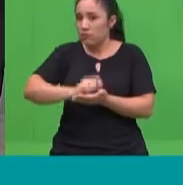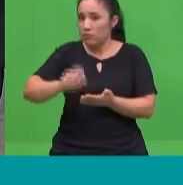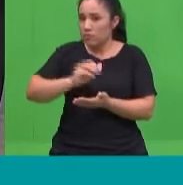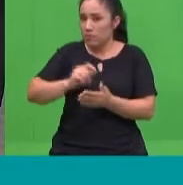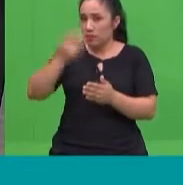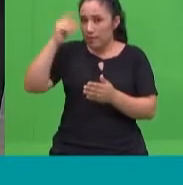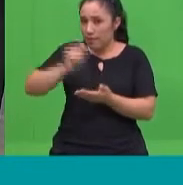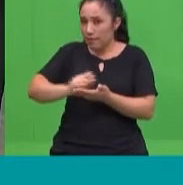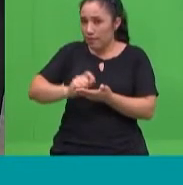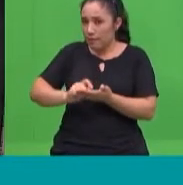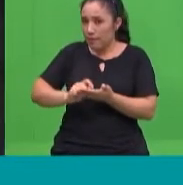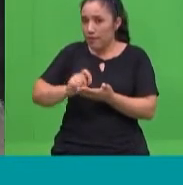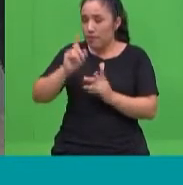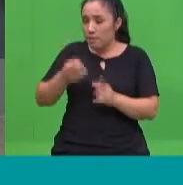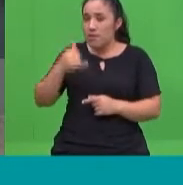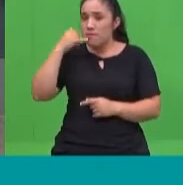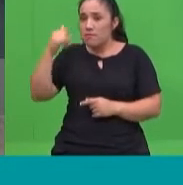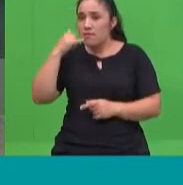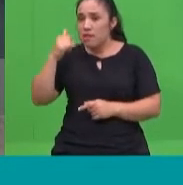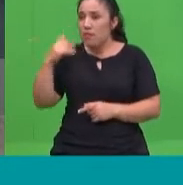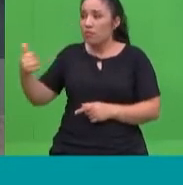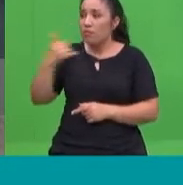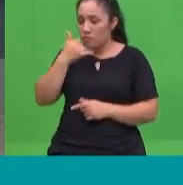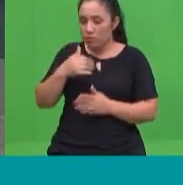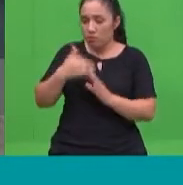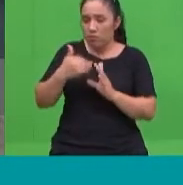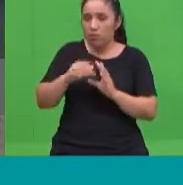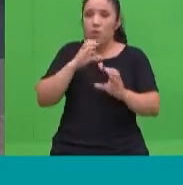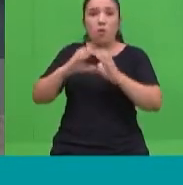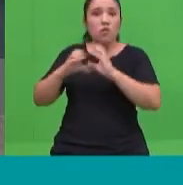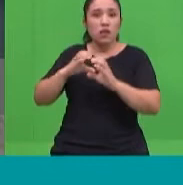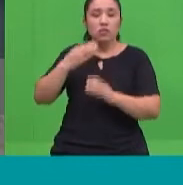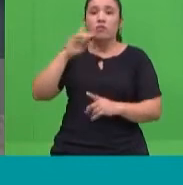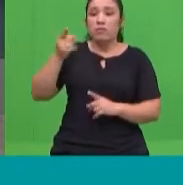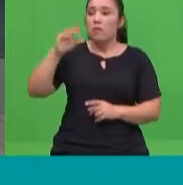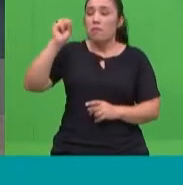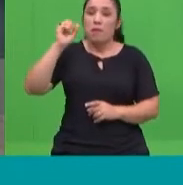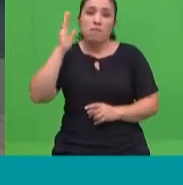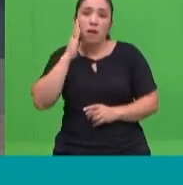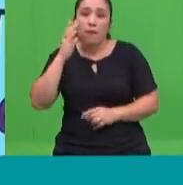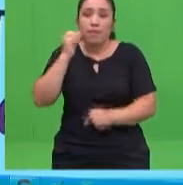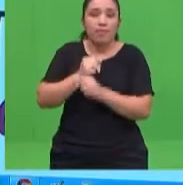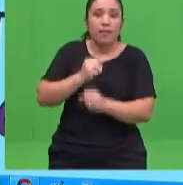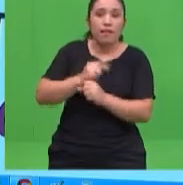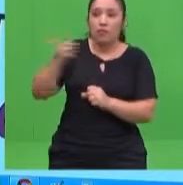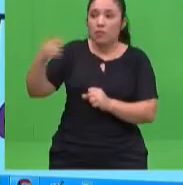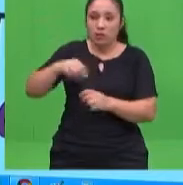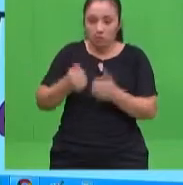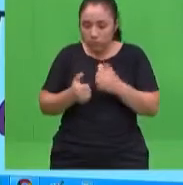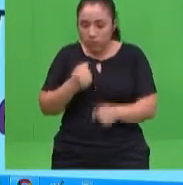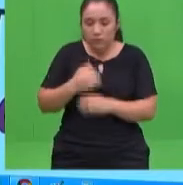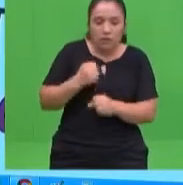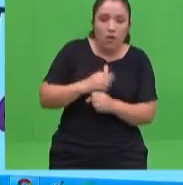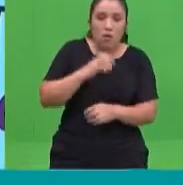porque incluso el teléfono celular hoy es el elemento de comunicación, pero de trabajo de papá y mamá, ¿verdad? Pero, ¿cómo nos organizamos con esa